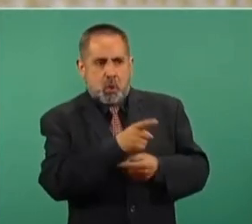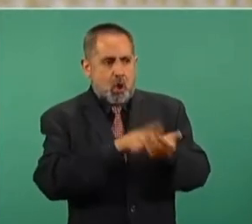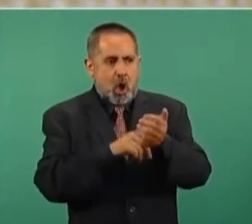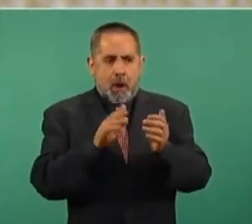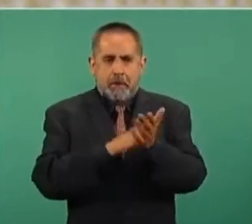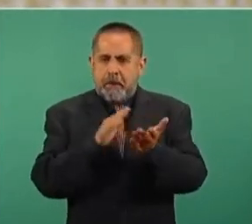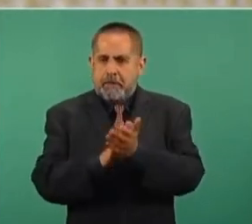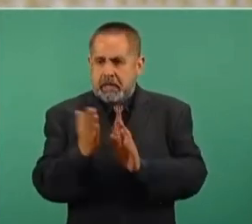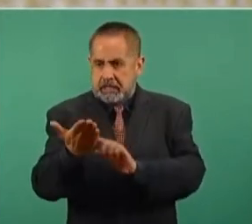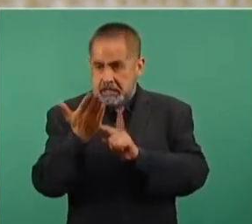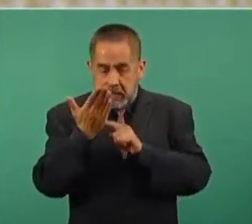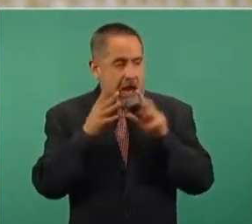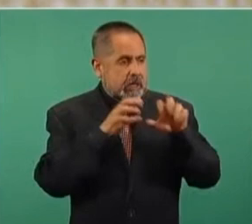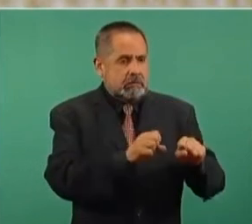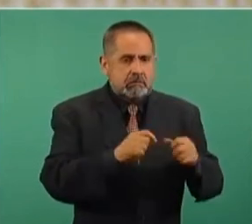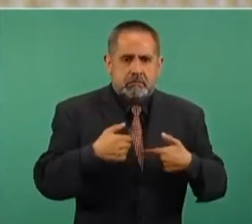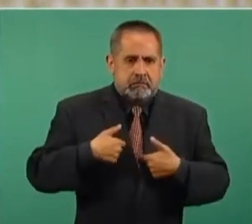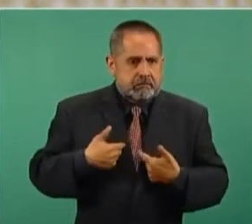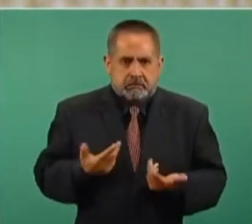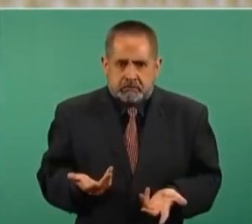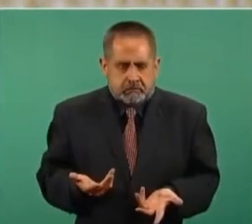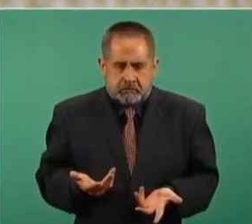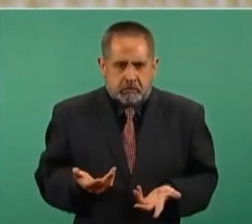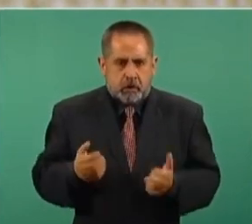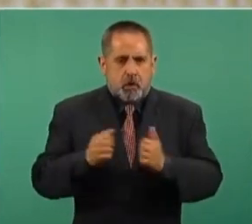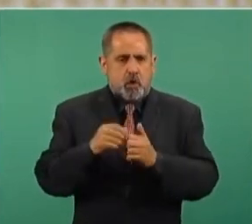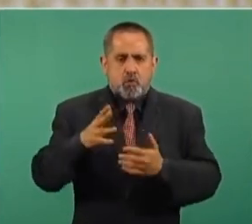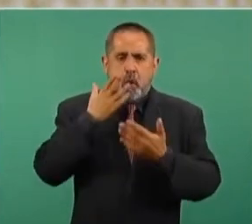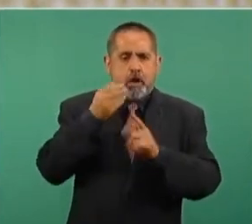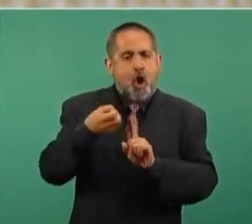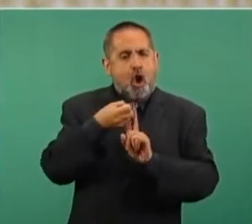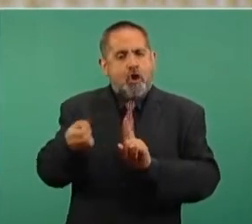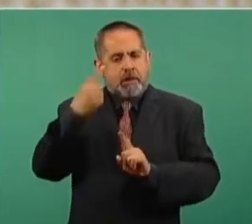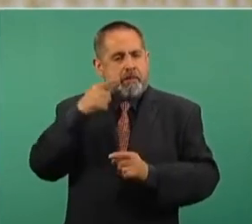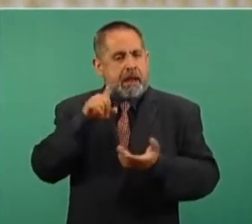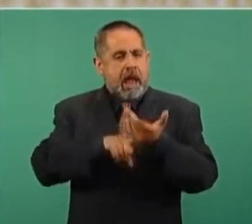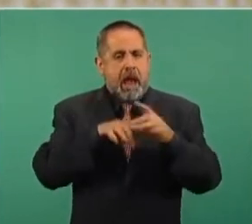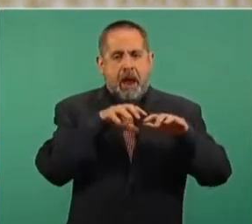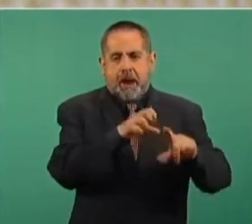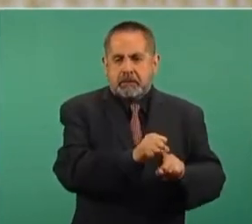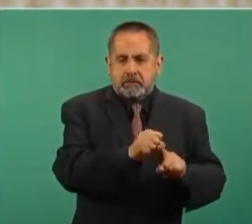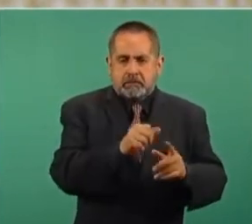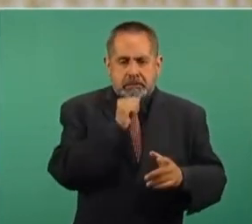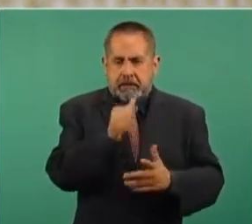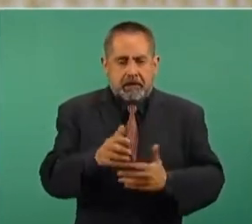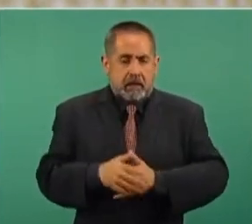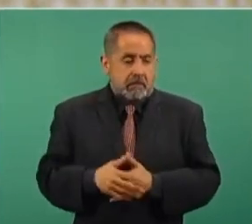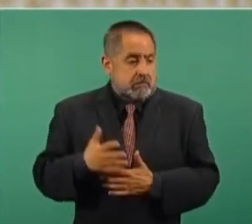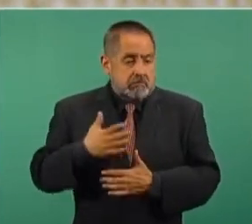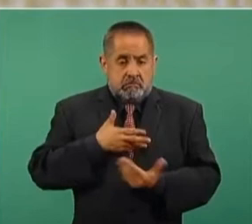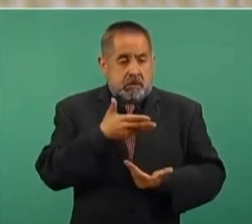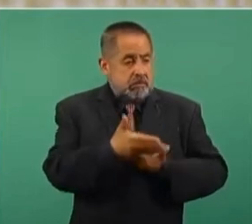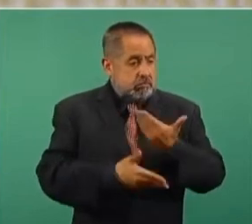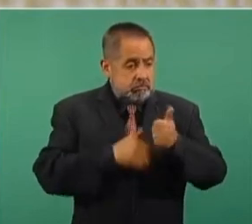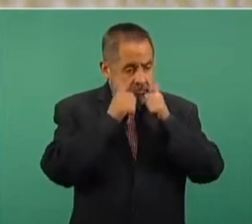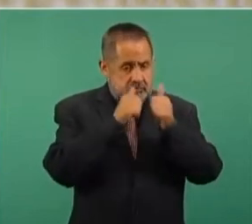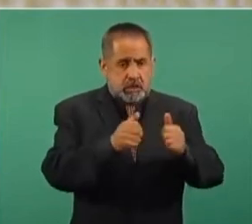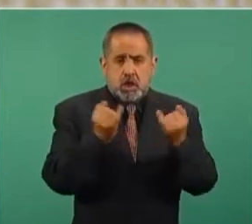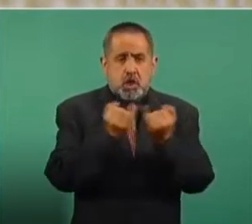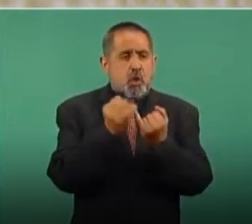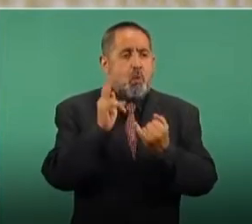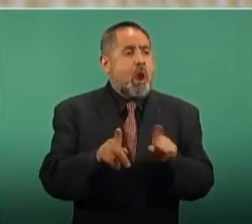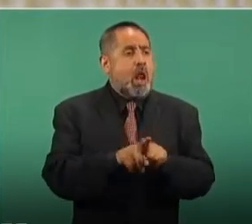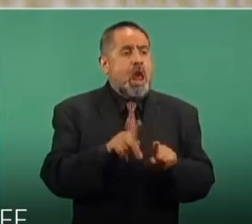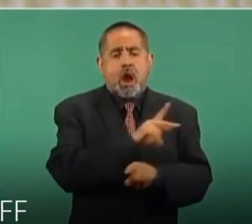para la secretaría con una orden de aprehensión. Entonces, nuestro trato fue como a cualquier